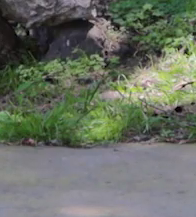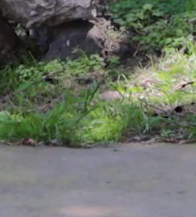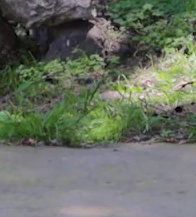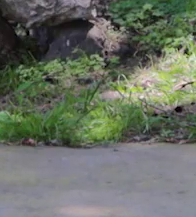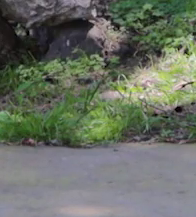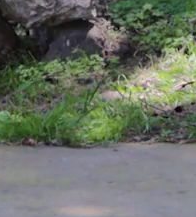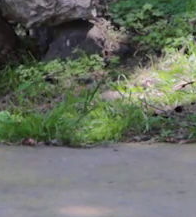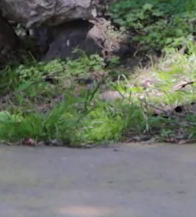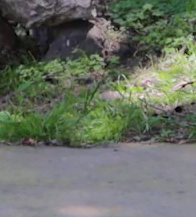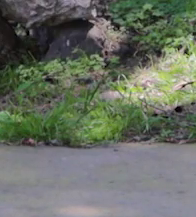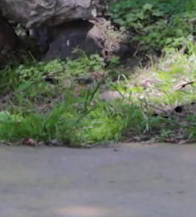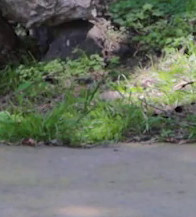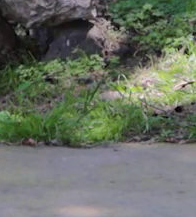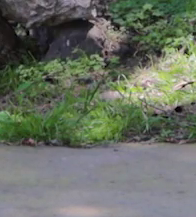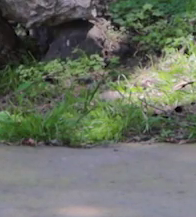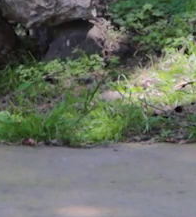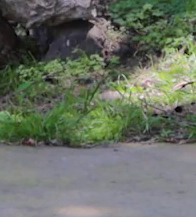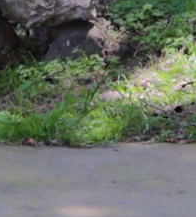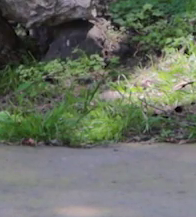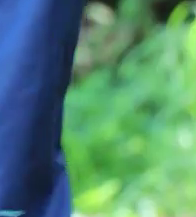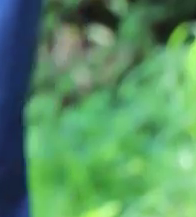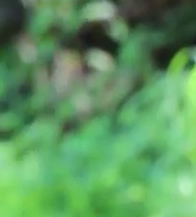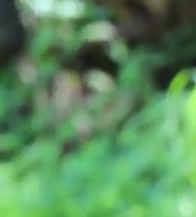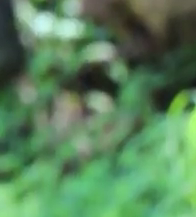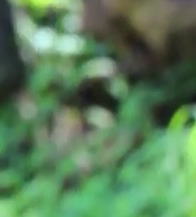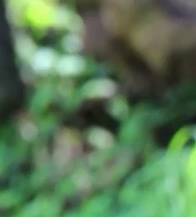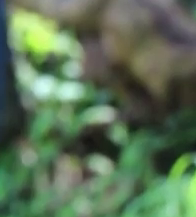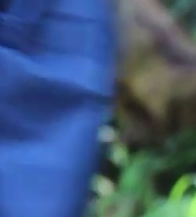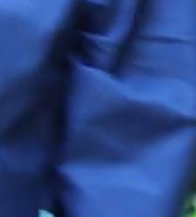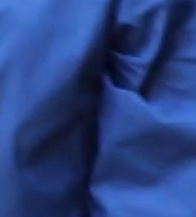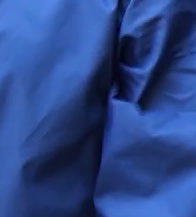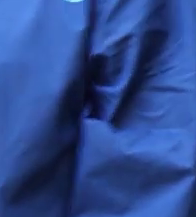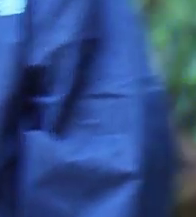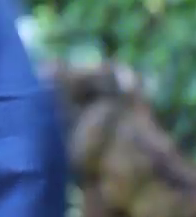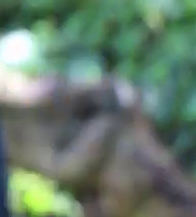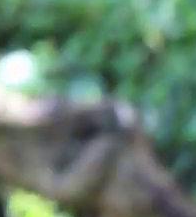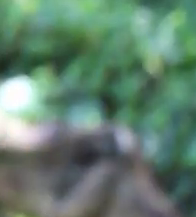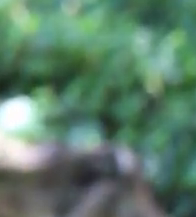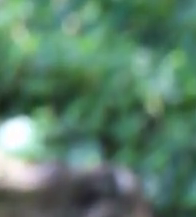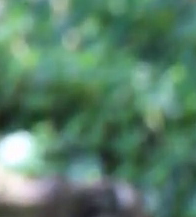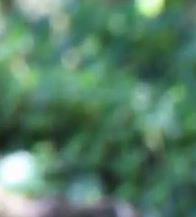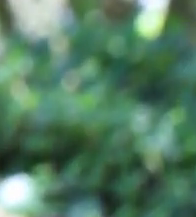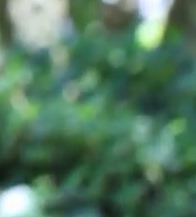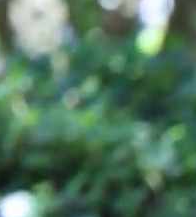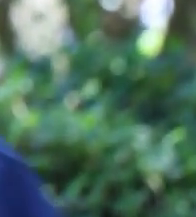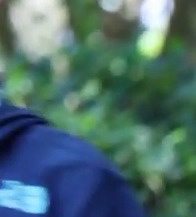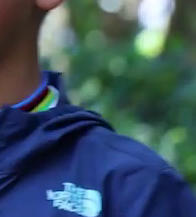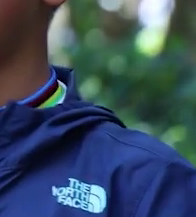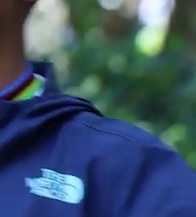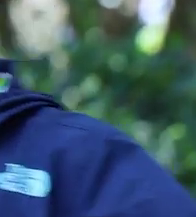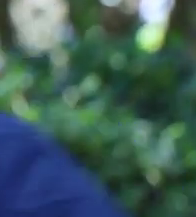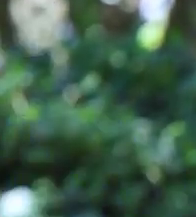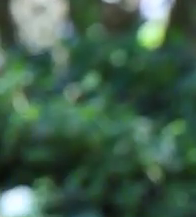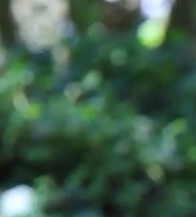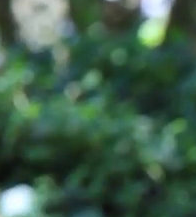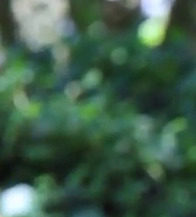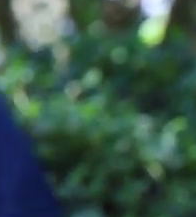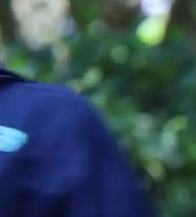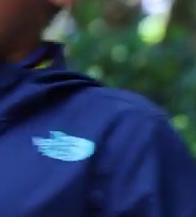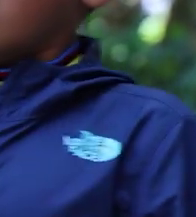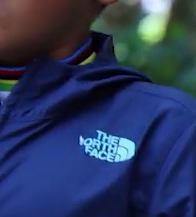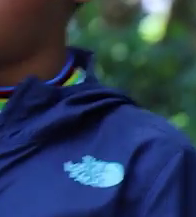Descansamos. Movemos nuestros piecitos. Los pies. Movemos los pies. Nos relajamos. Respiramos.